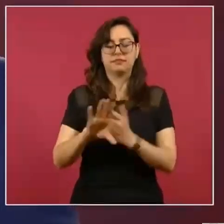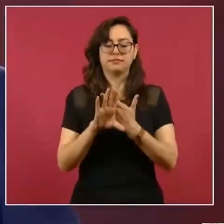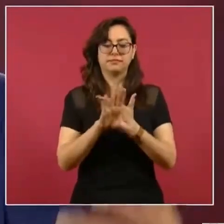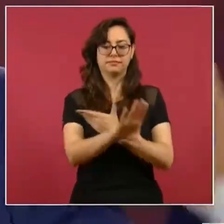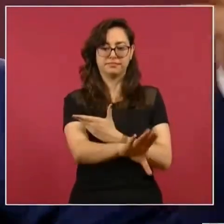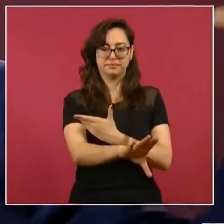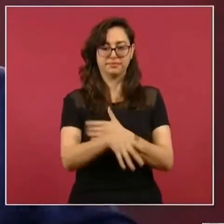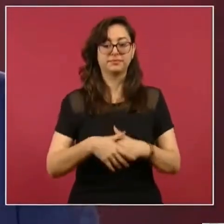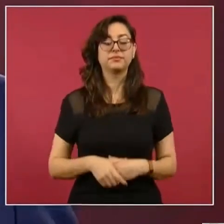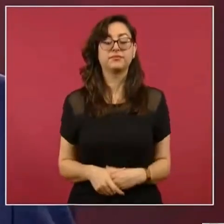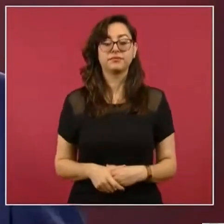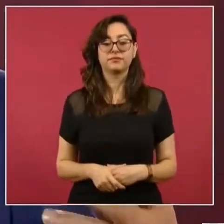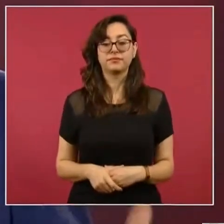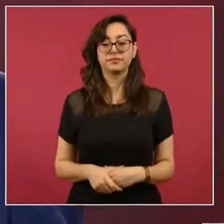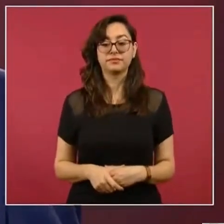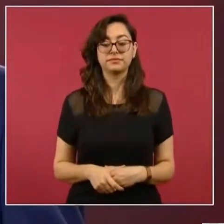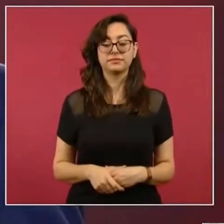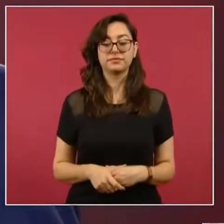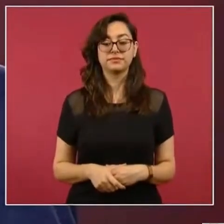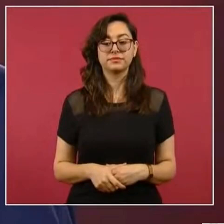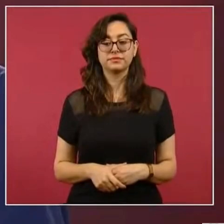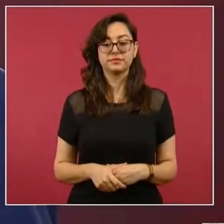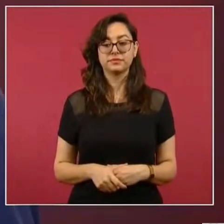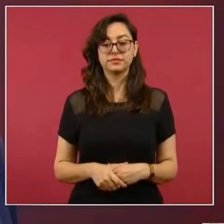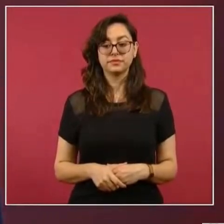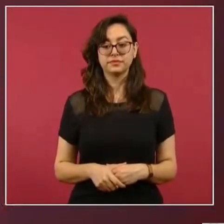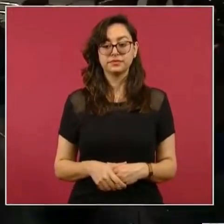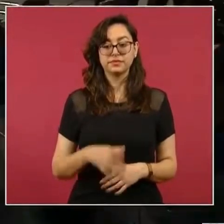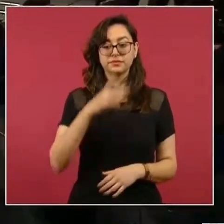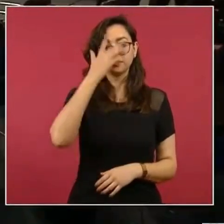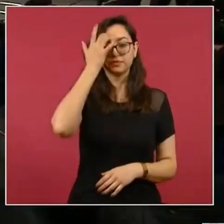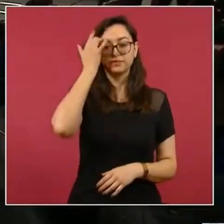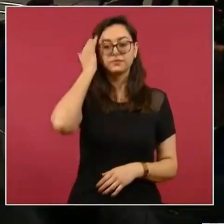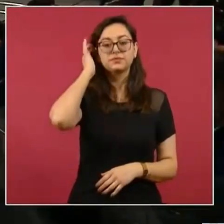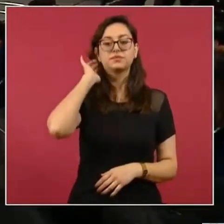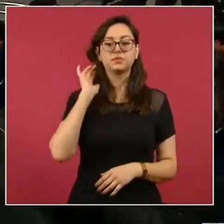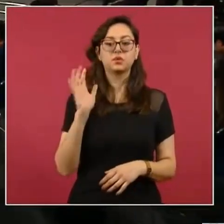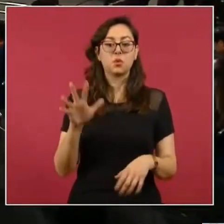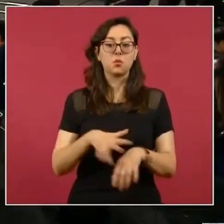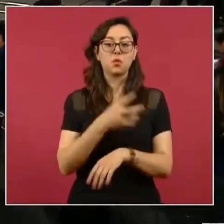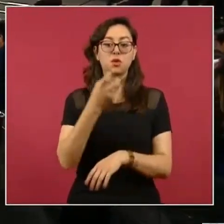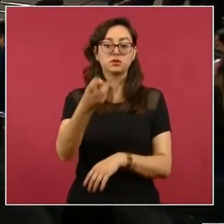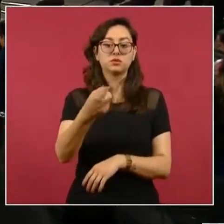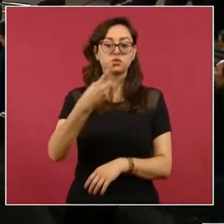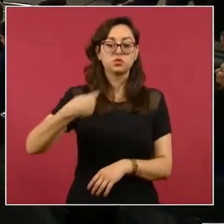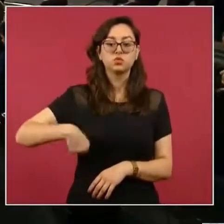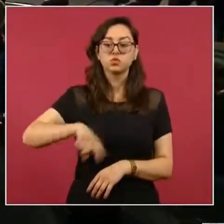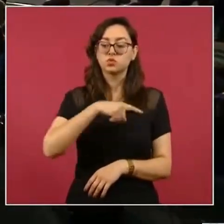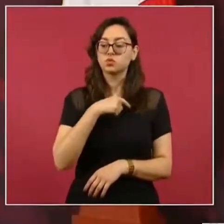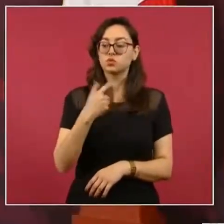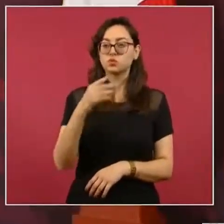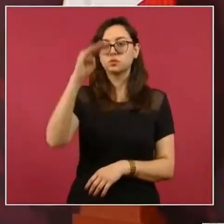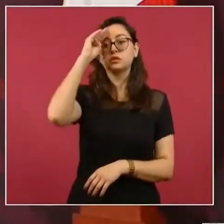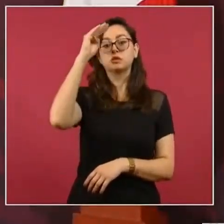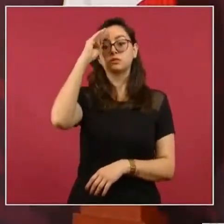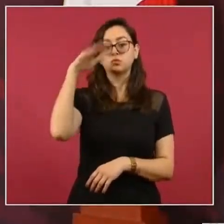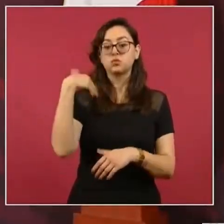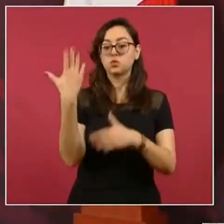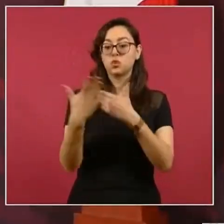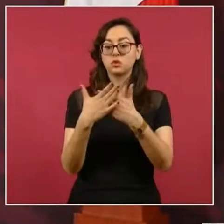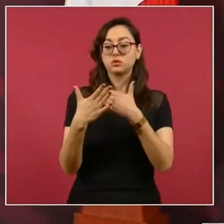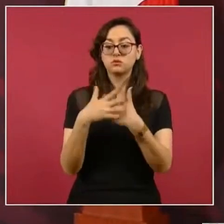entonces, para nosotros esta fecha del 18 de marzo es muy